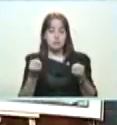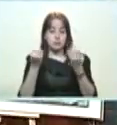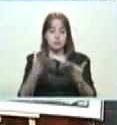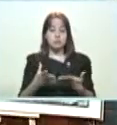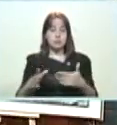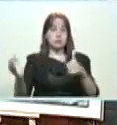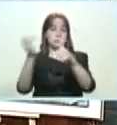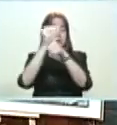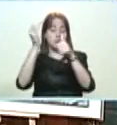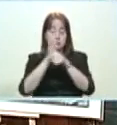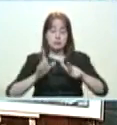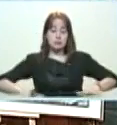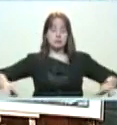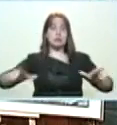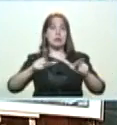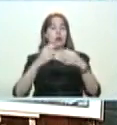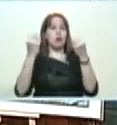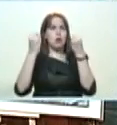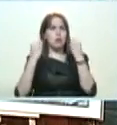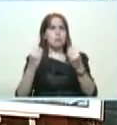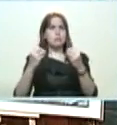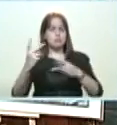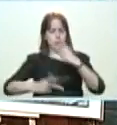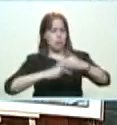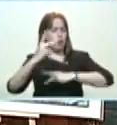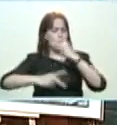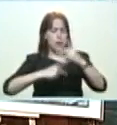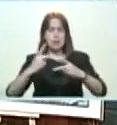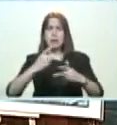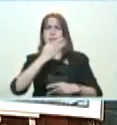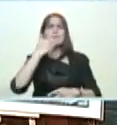logros, prosperidad, la prosperidad nacional.